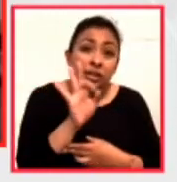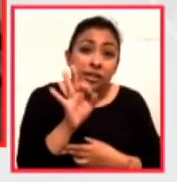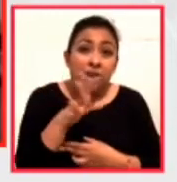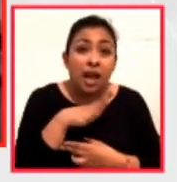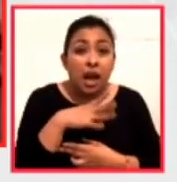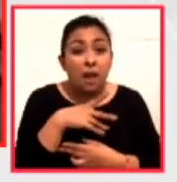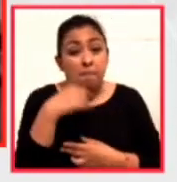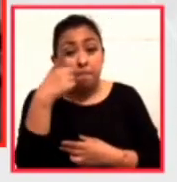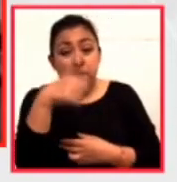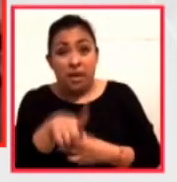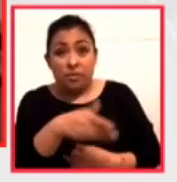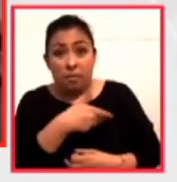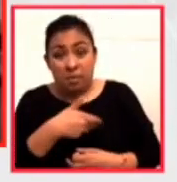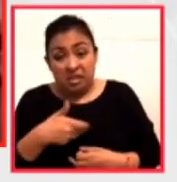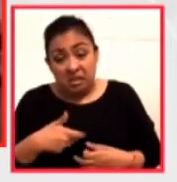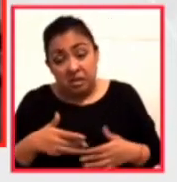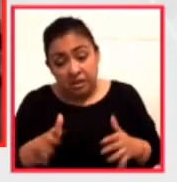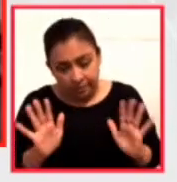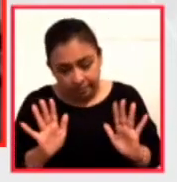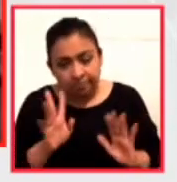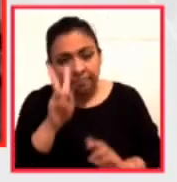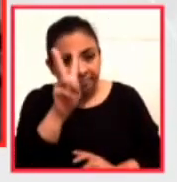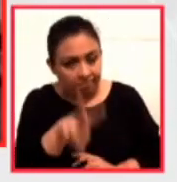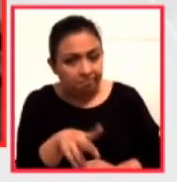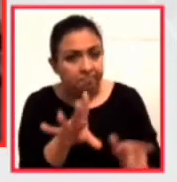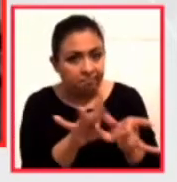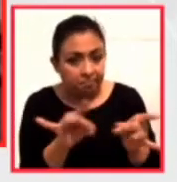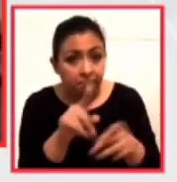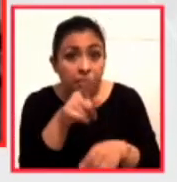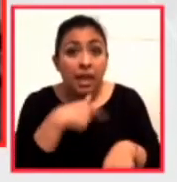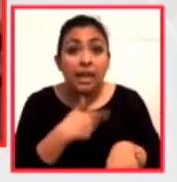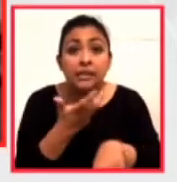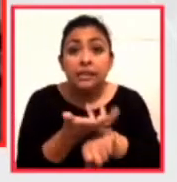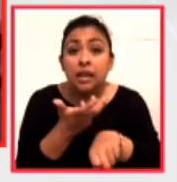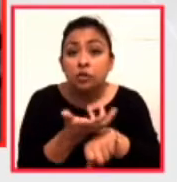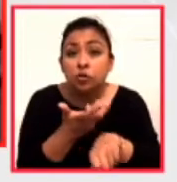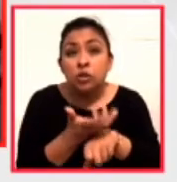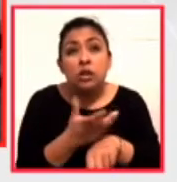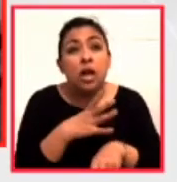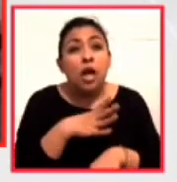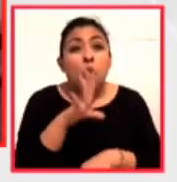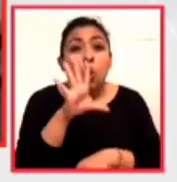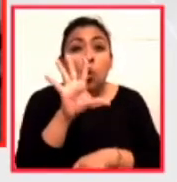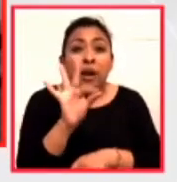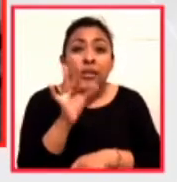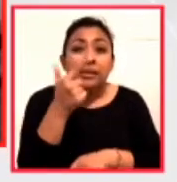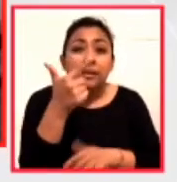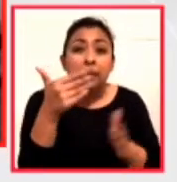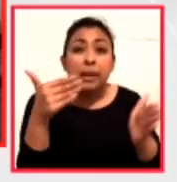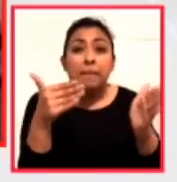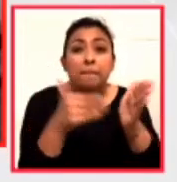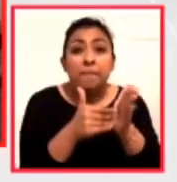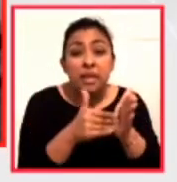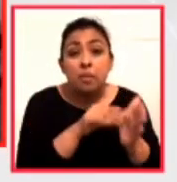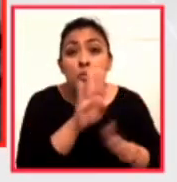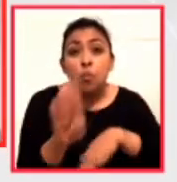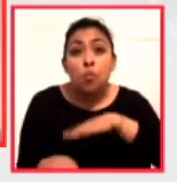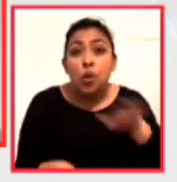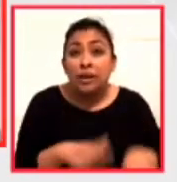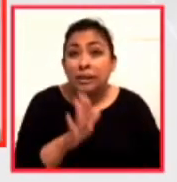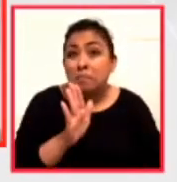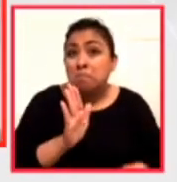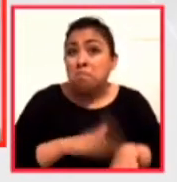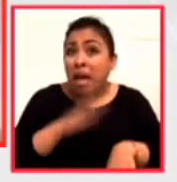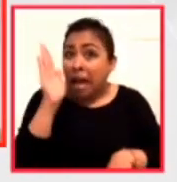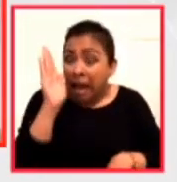ejecutiva? Bueno, hay que decirlo. Estados Unidos rebasa más de 47 mil decesos, más